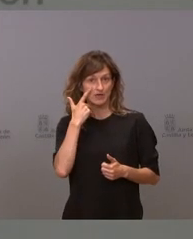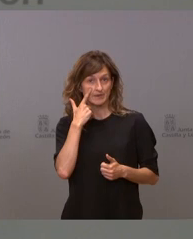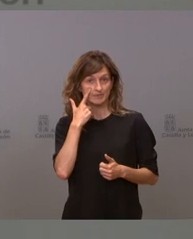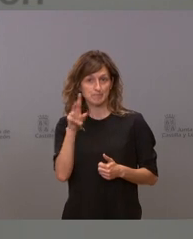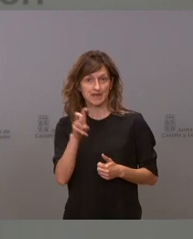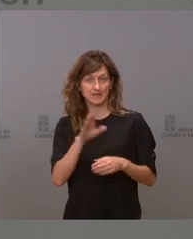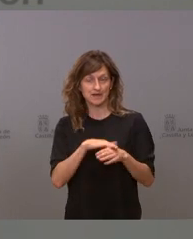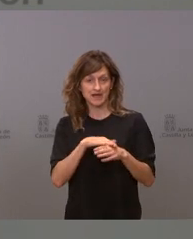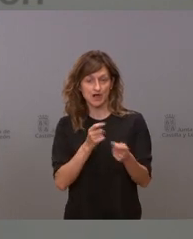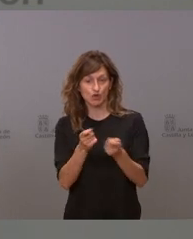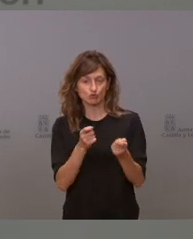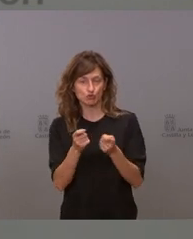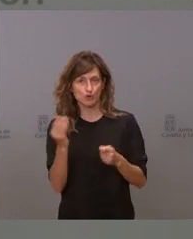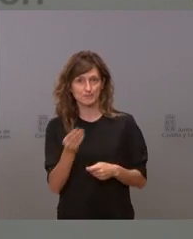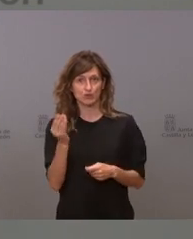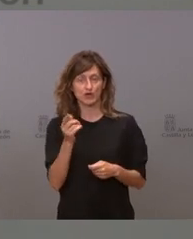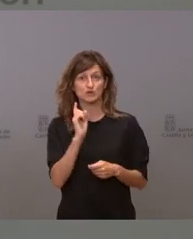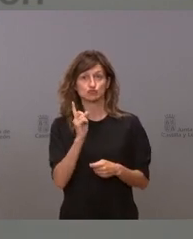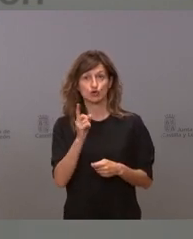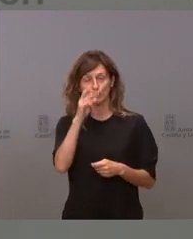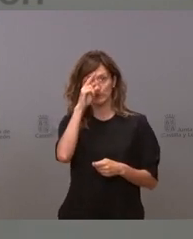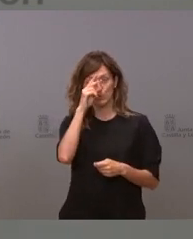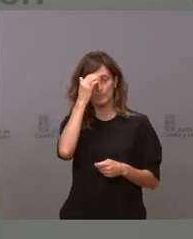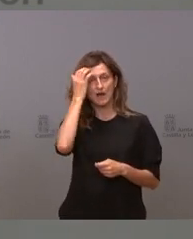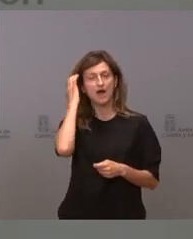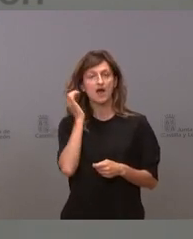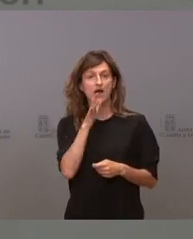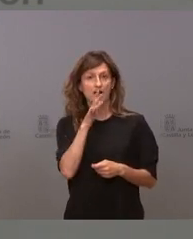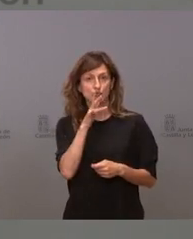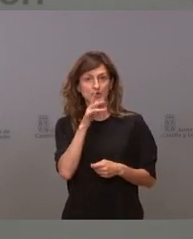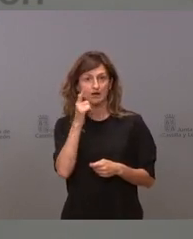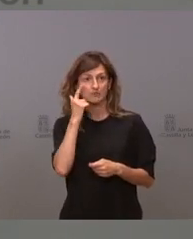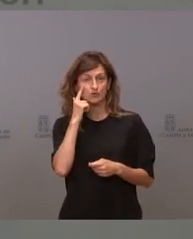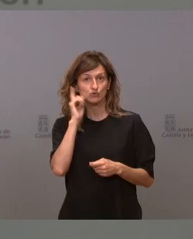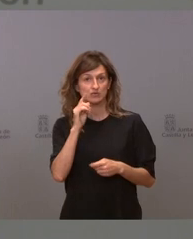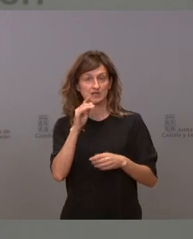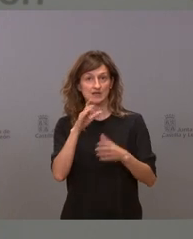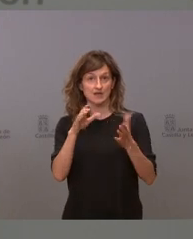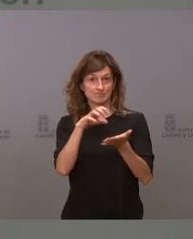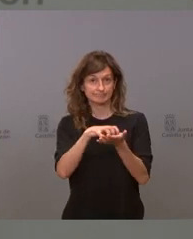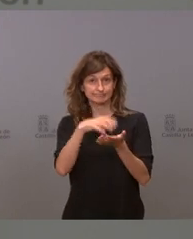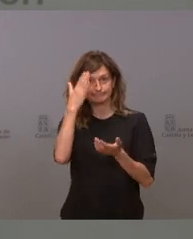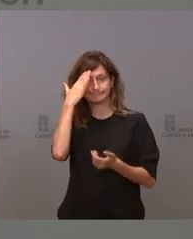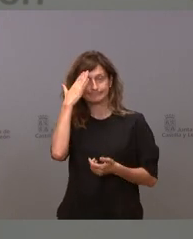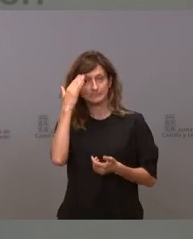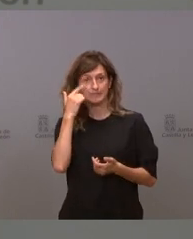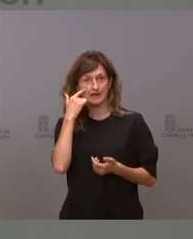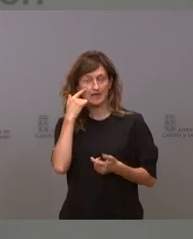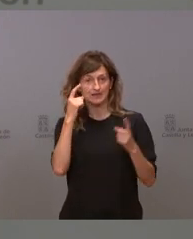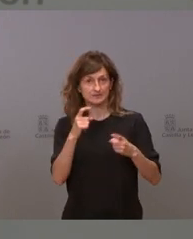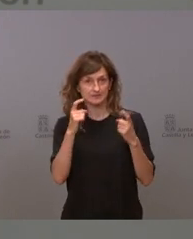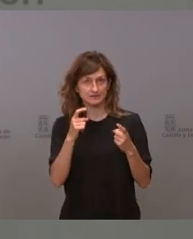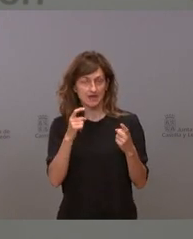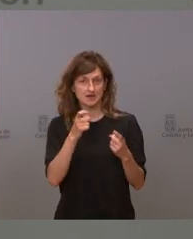mejorar el control lo único que nos preocupa de los autotest en este momento es la capacidad de nuestra atención primaria para poder absorber